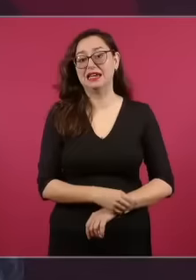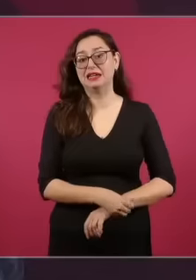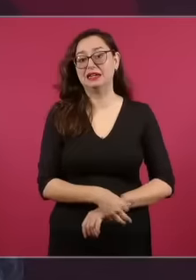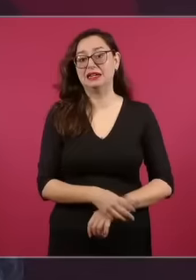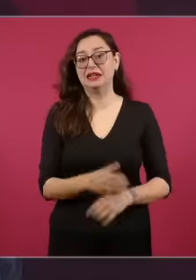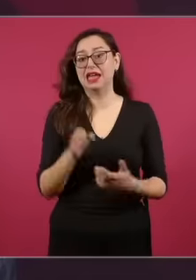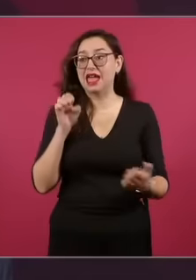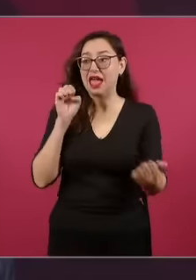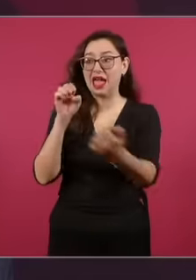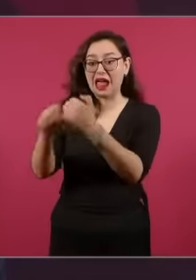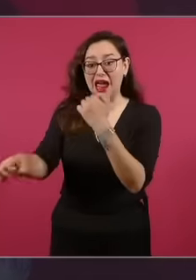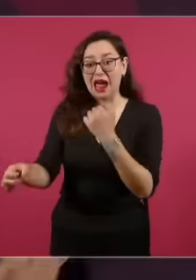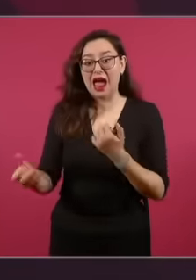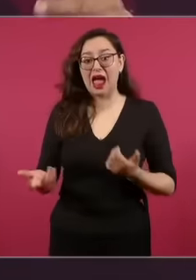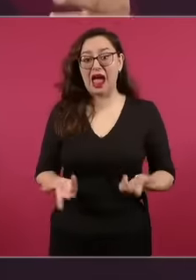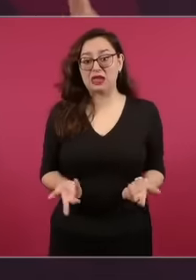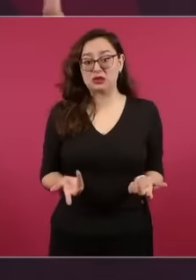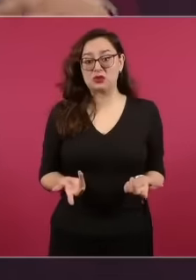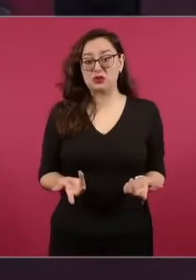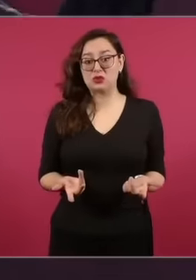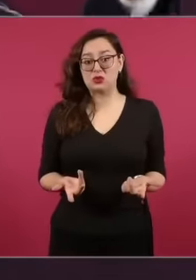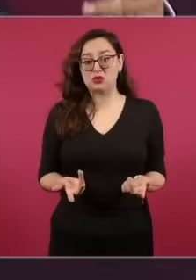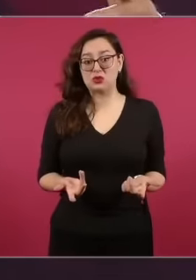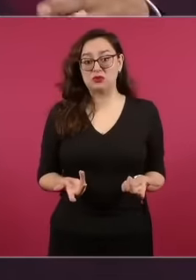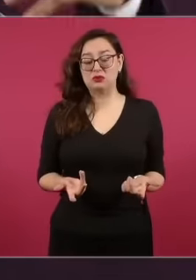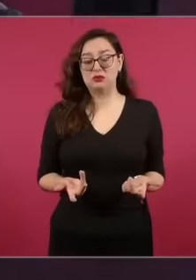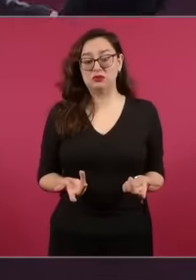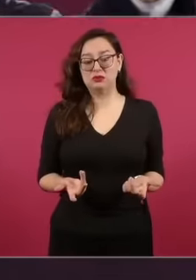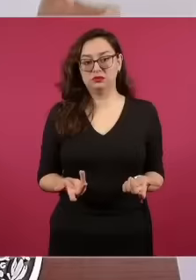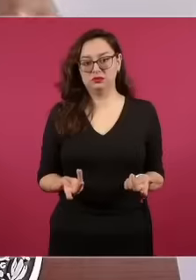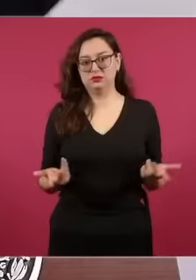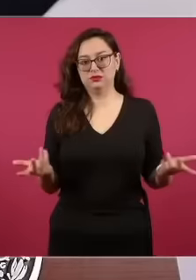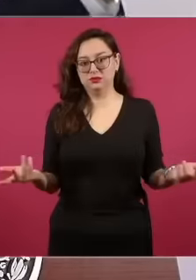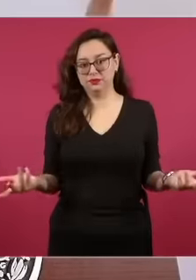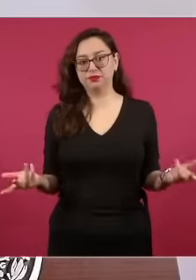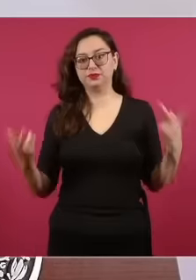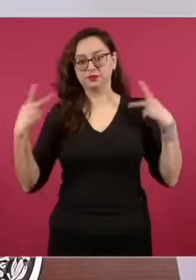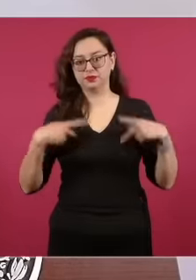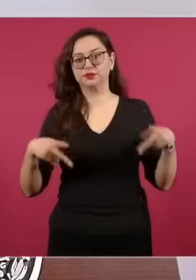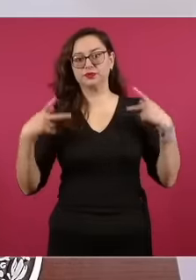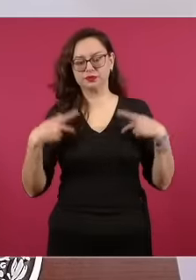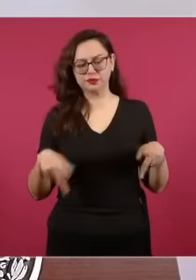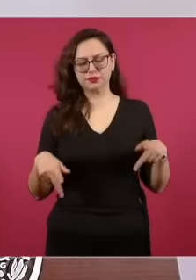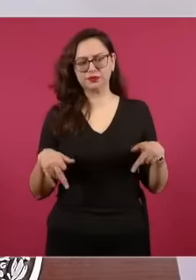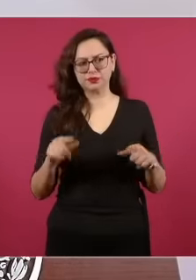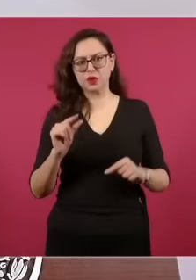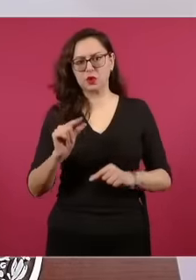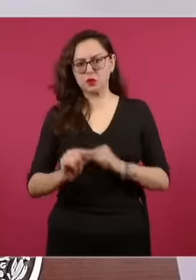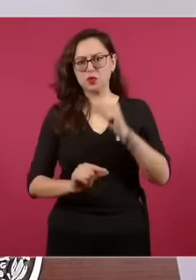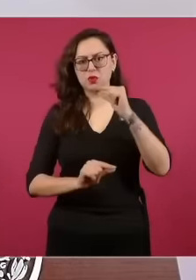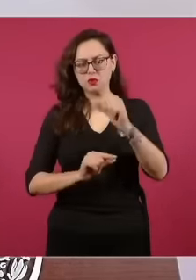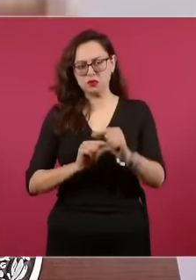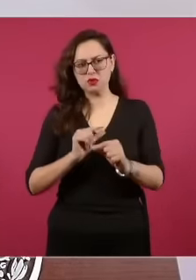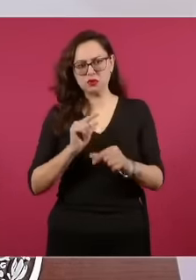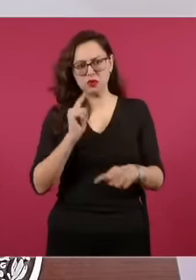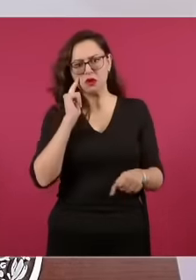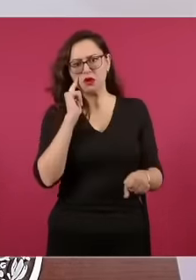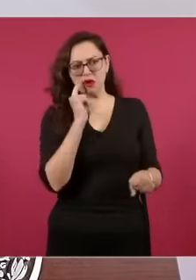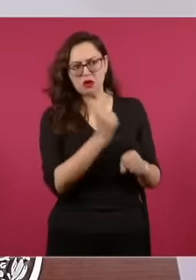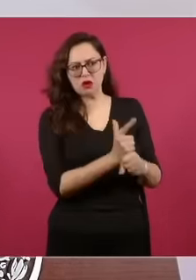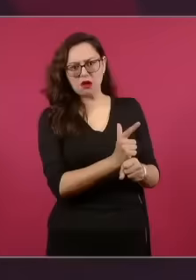y ya la gente pues se está dando cuenta los